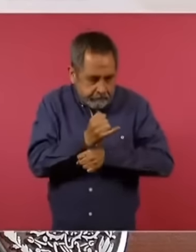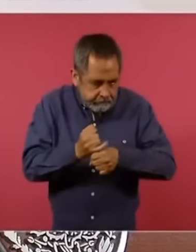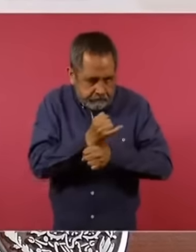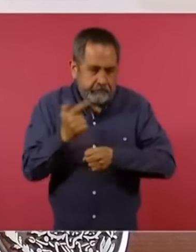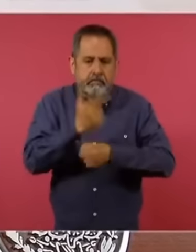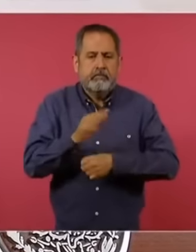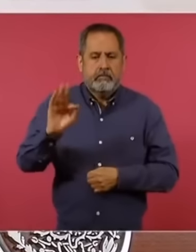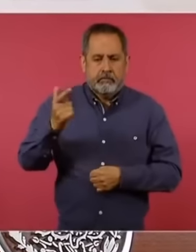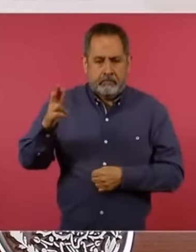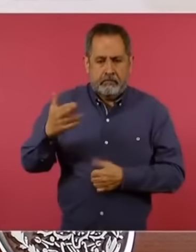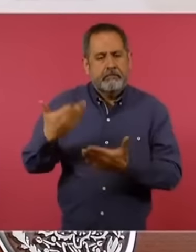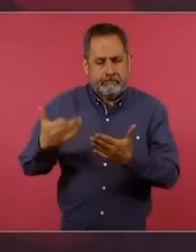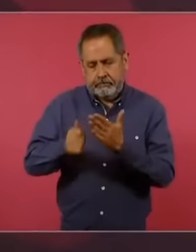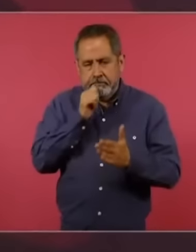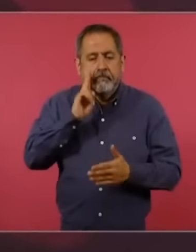haciendo la Fiscalía.